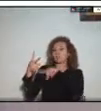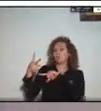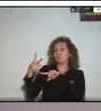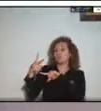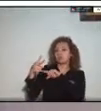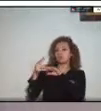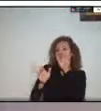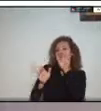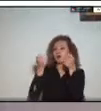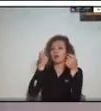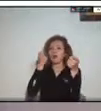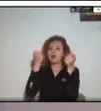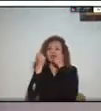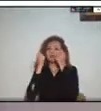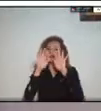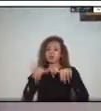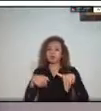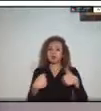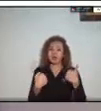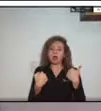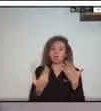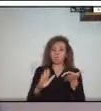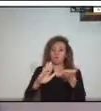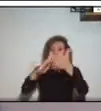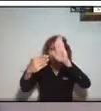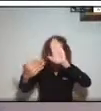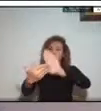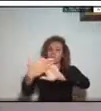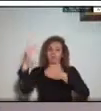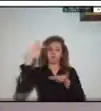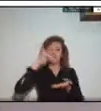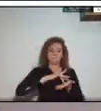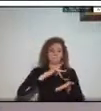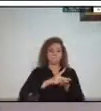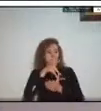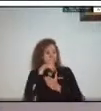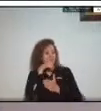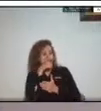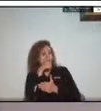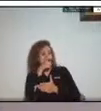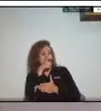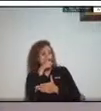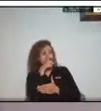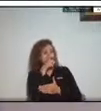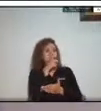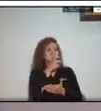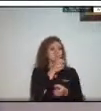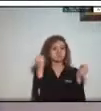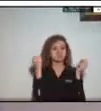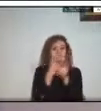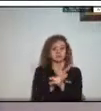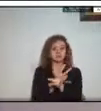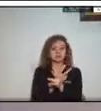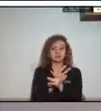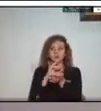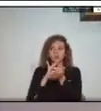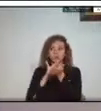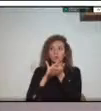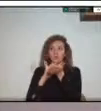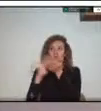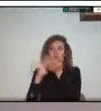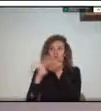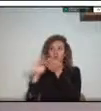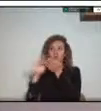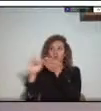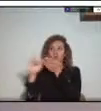estrategia cómo involucran a la comunidad en temas de percepción del riesgo frente al manejo de las emergencias funcione como las dos preguntas en